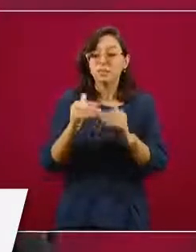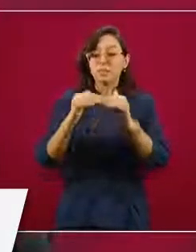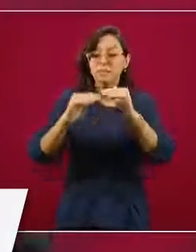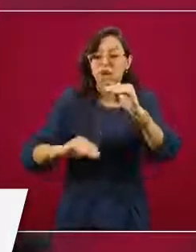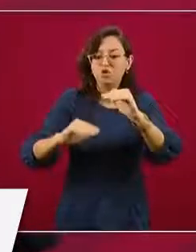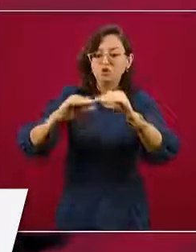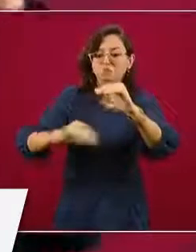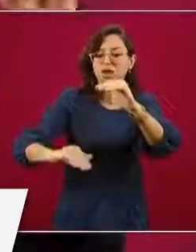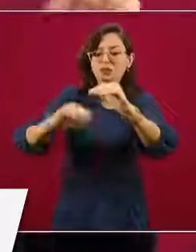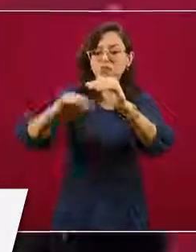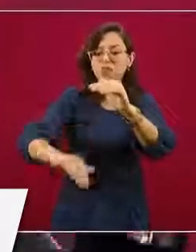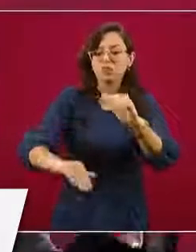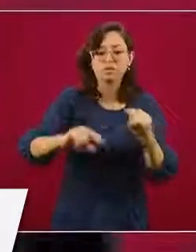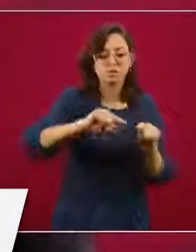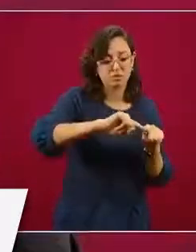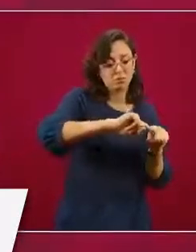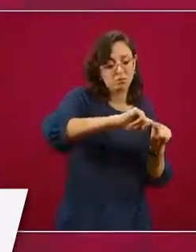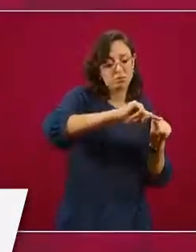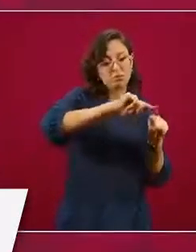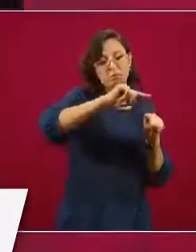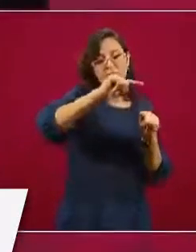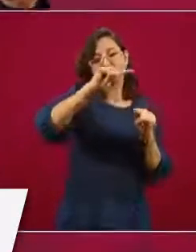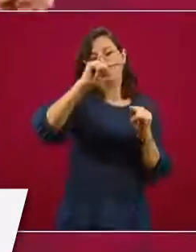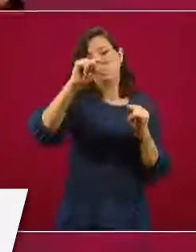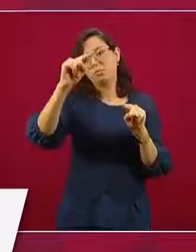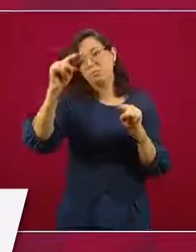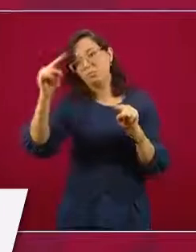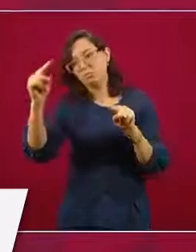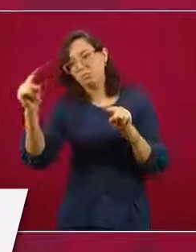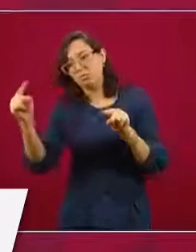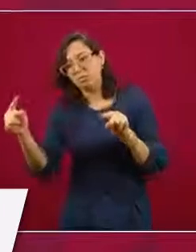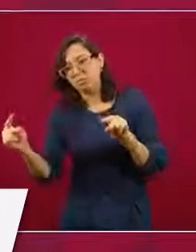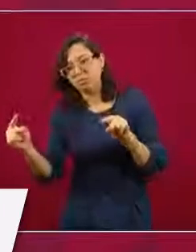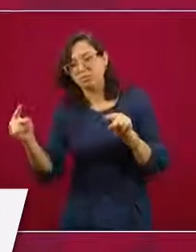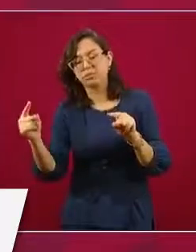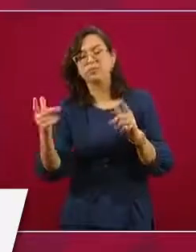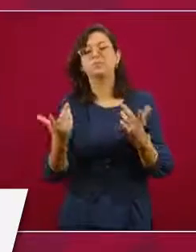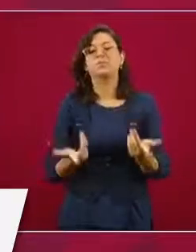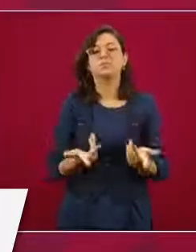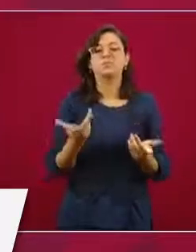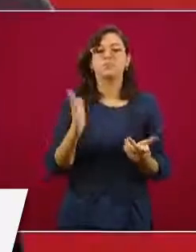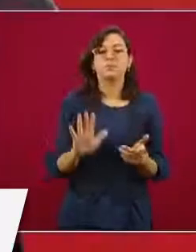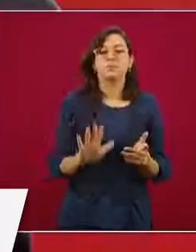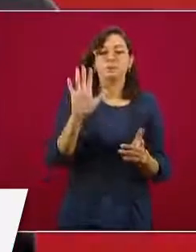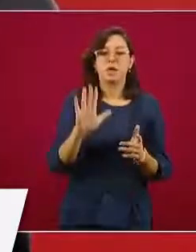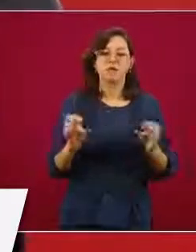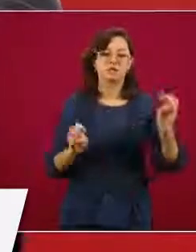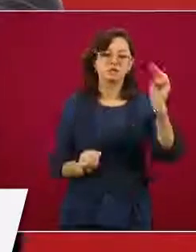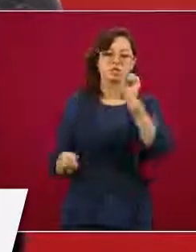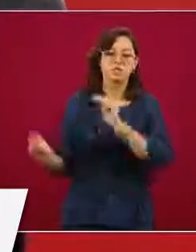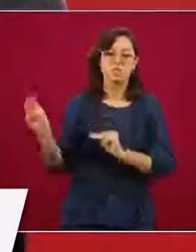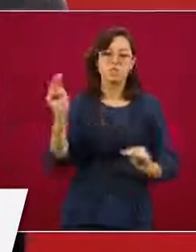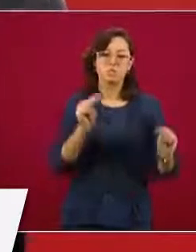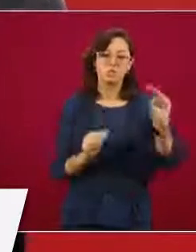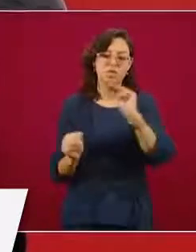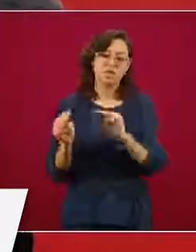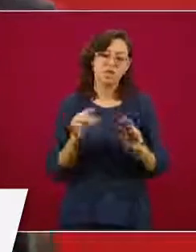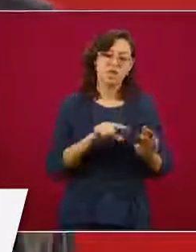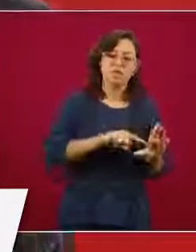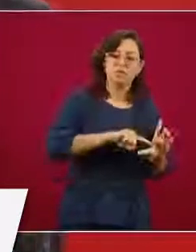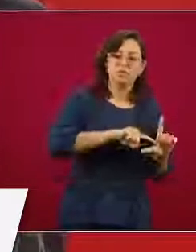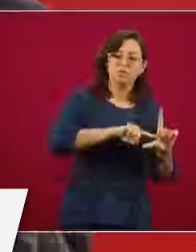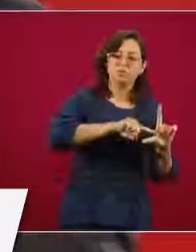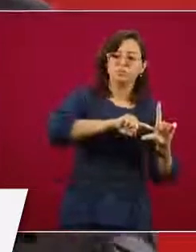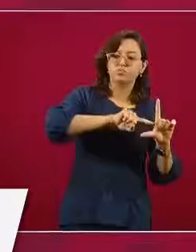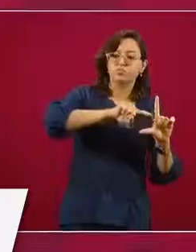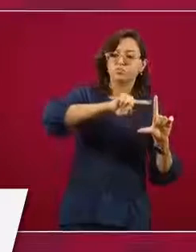Y eso da una gráfica, da una representación visual que es parecida a una montaña, sube, llega a un punto máximo